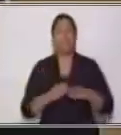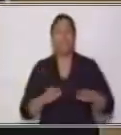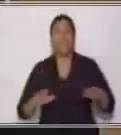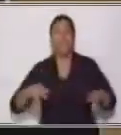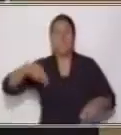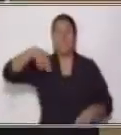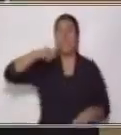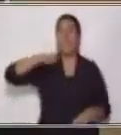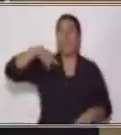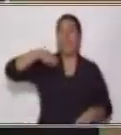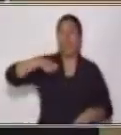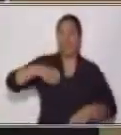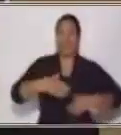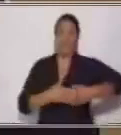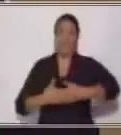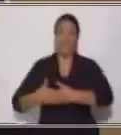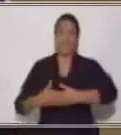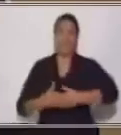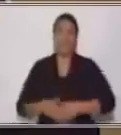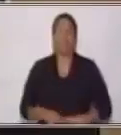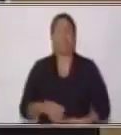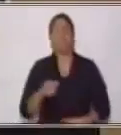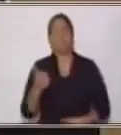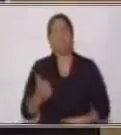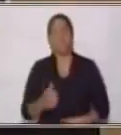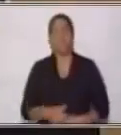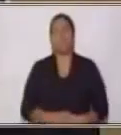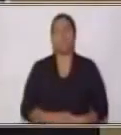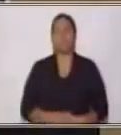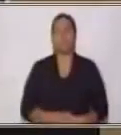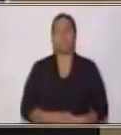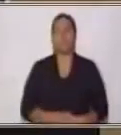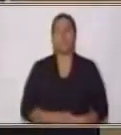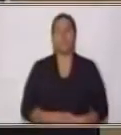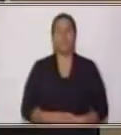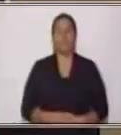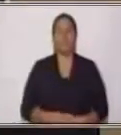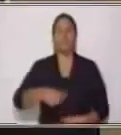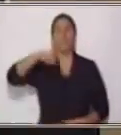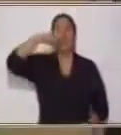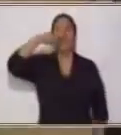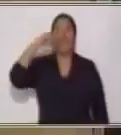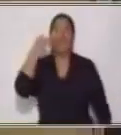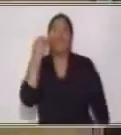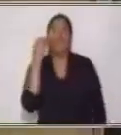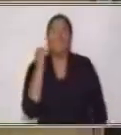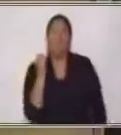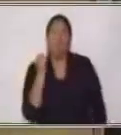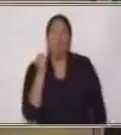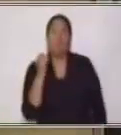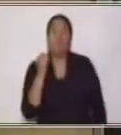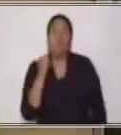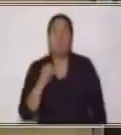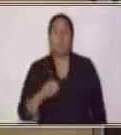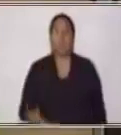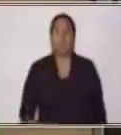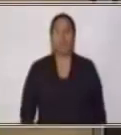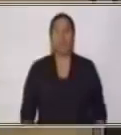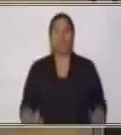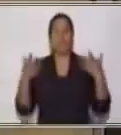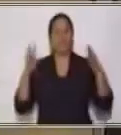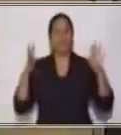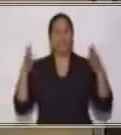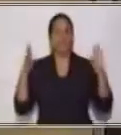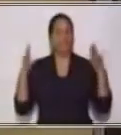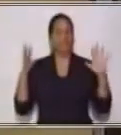Nene. Muy bien. Y tío. Muy bien. Felicitaciones para